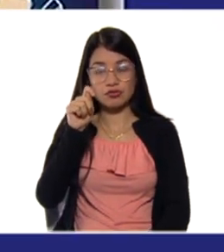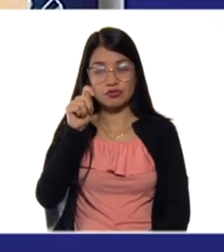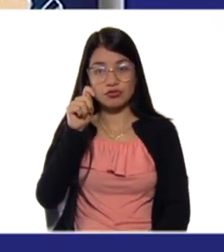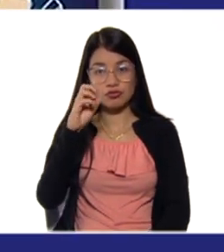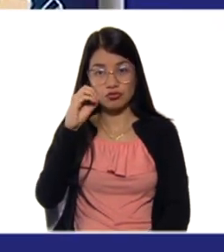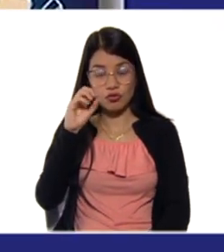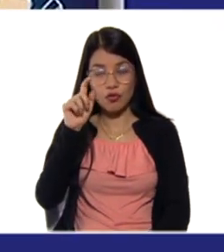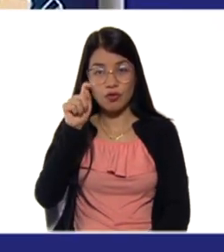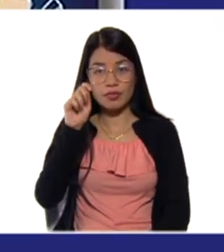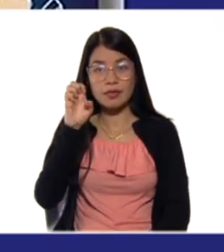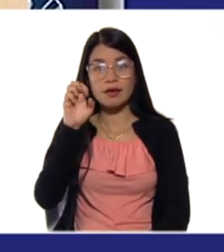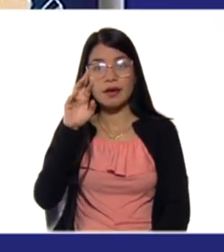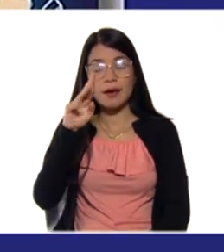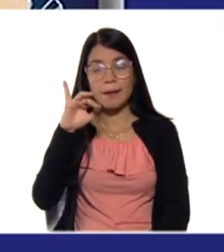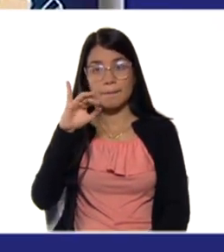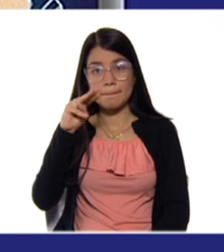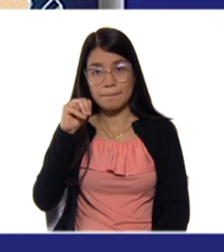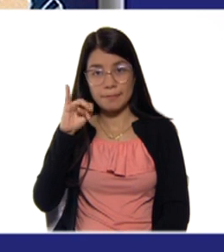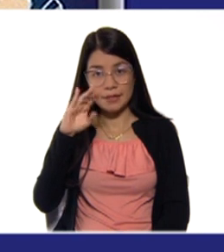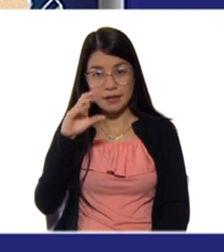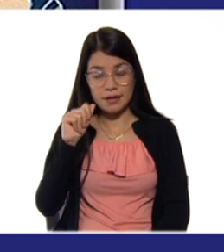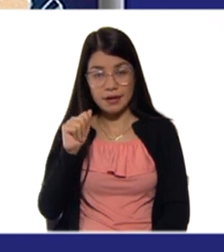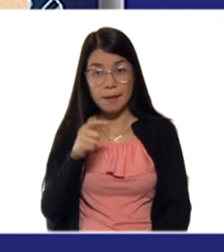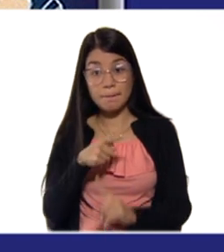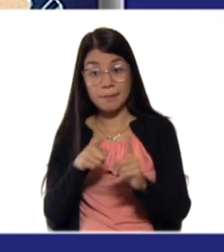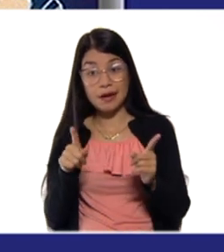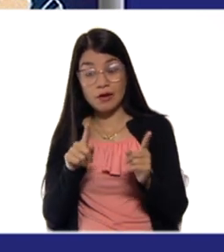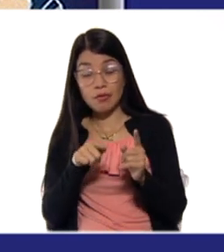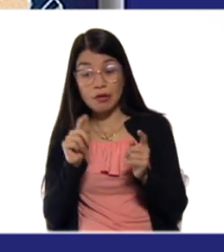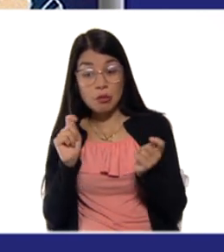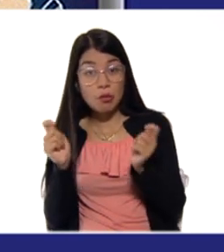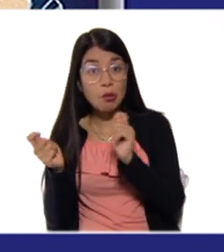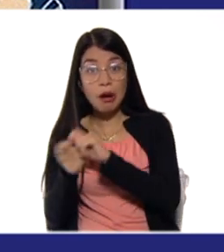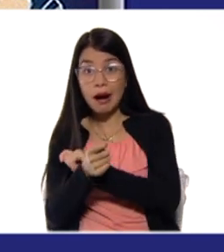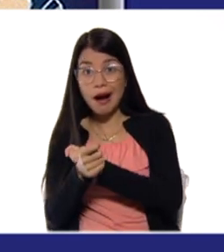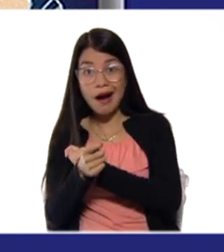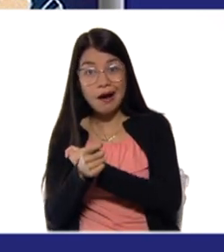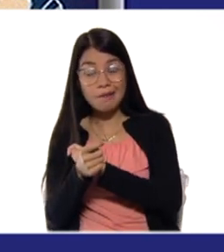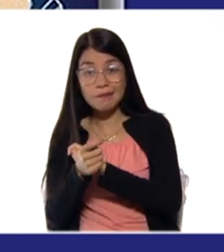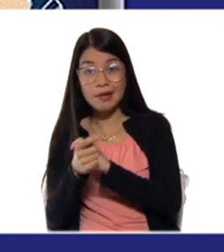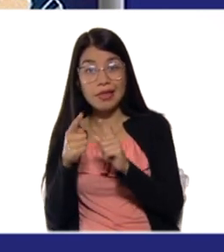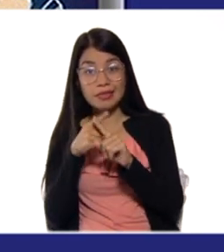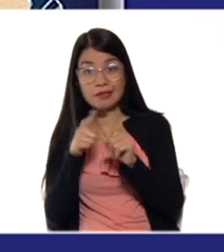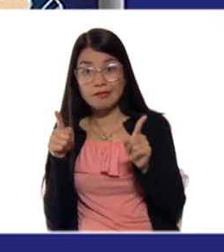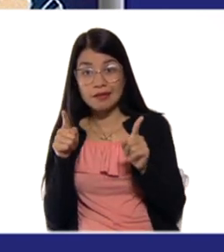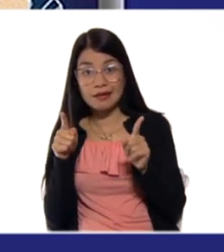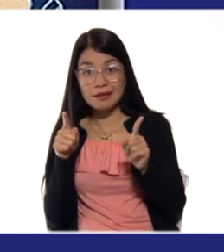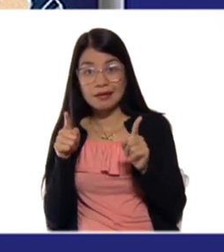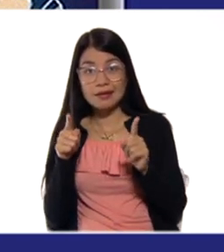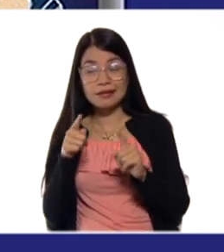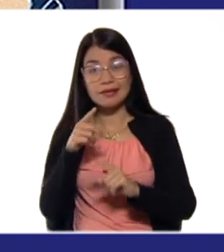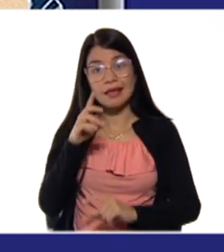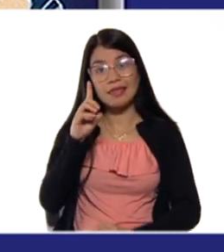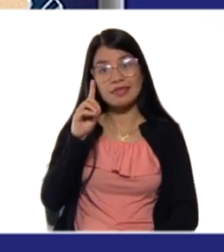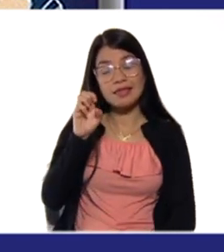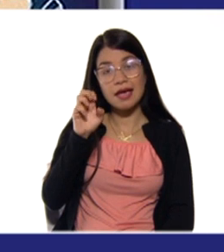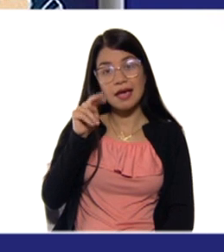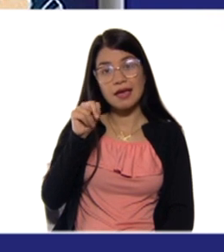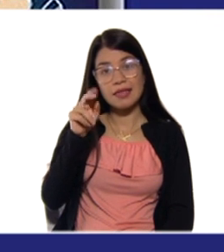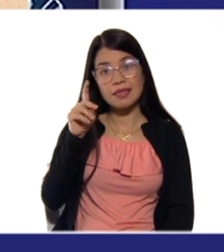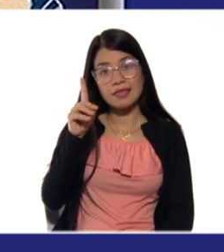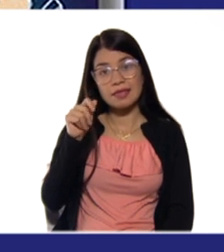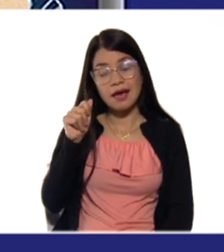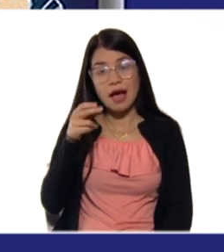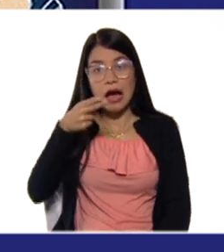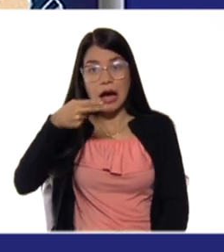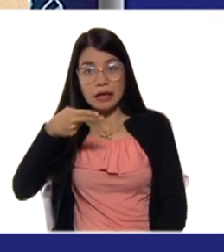cuando ocurre lo contrario, donde la energía de activación genera un delta H menor, es